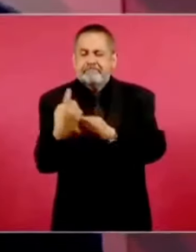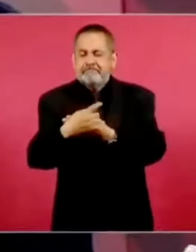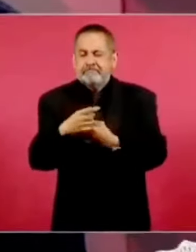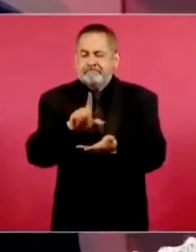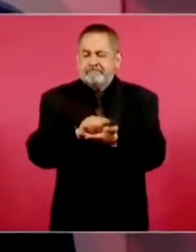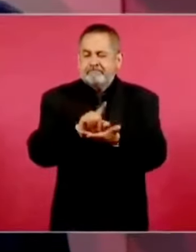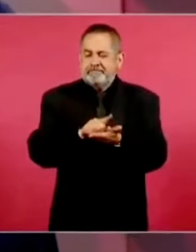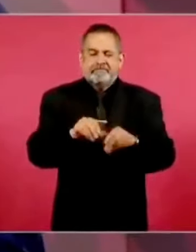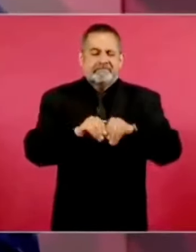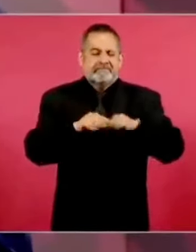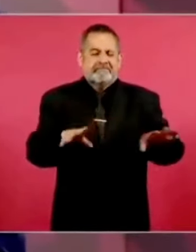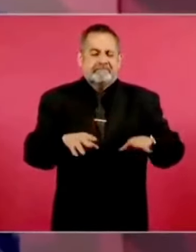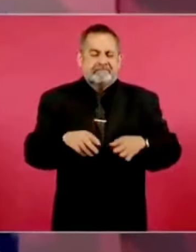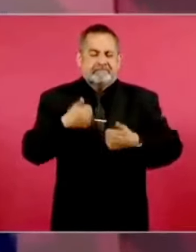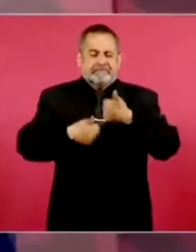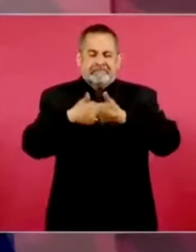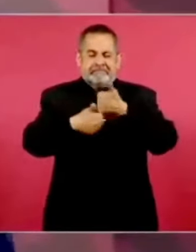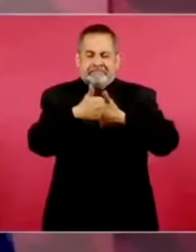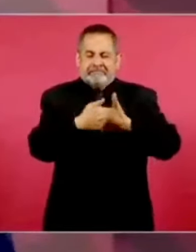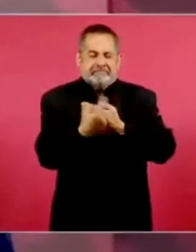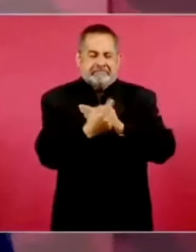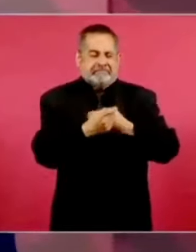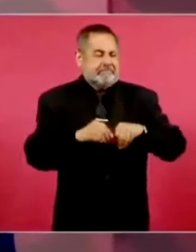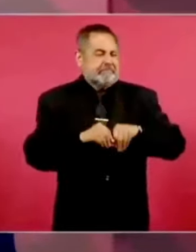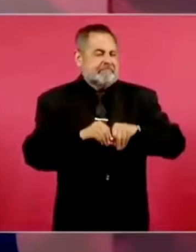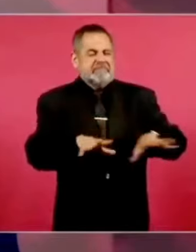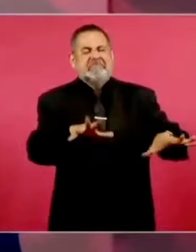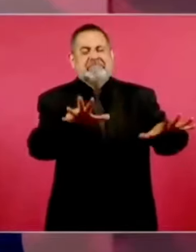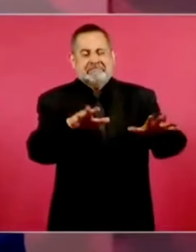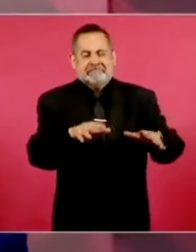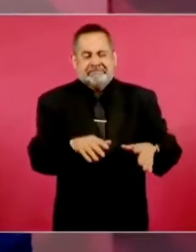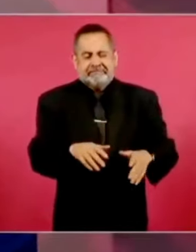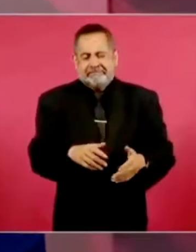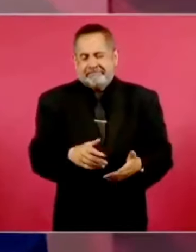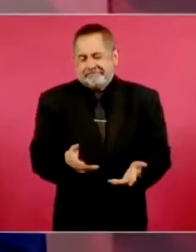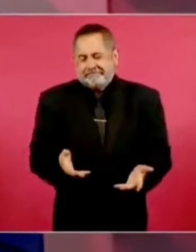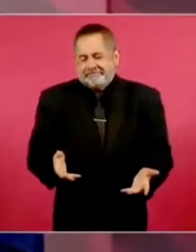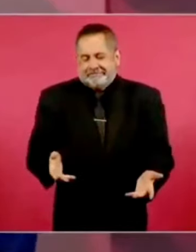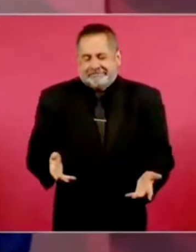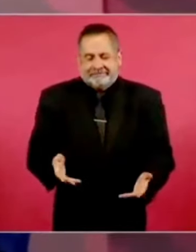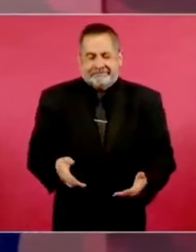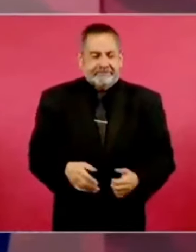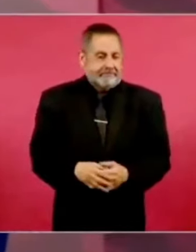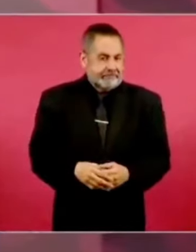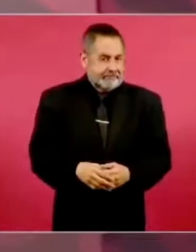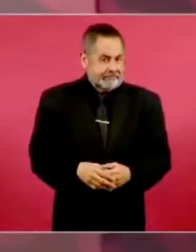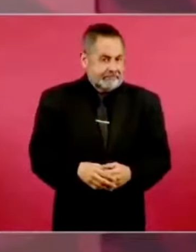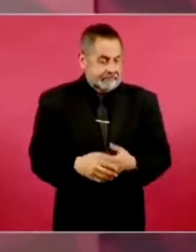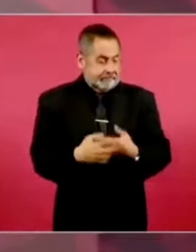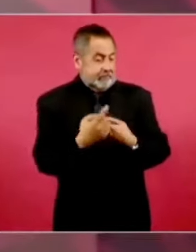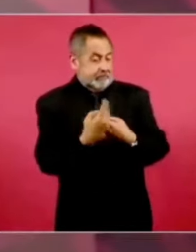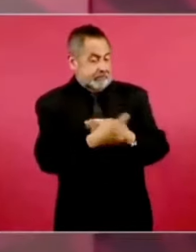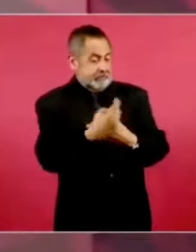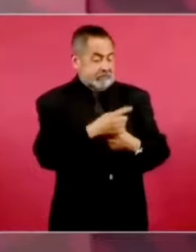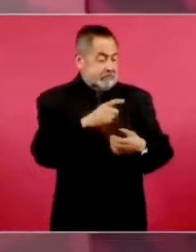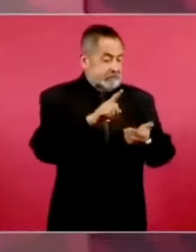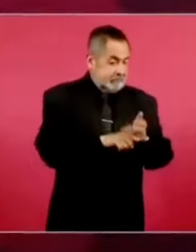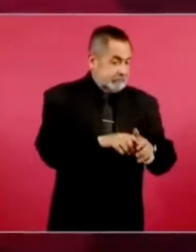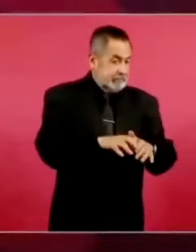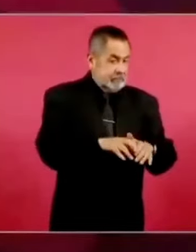sistemas automatizados